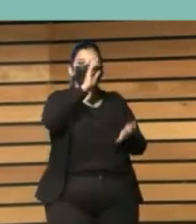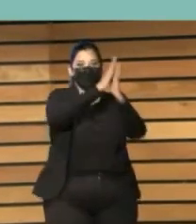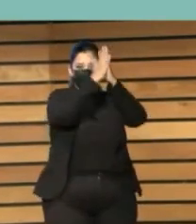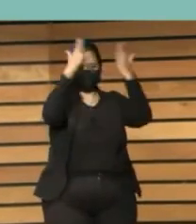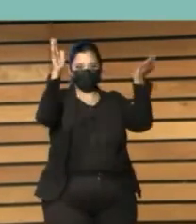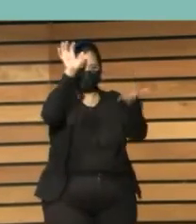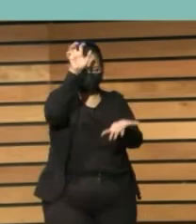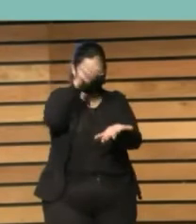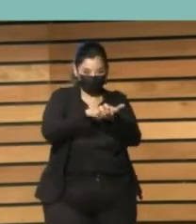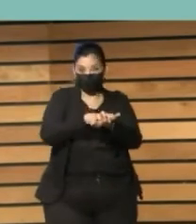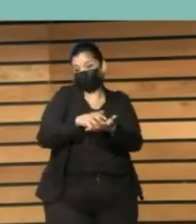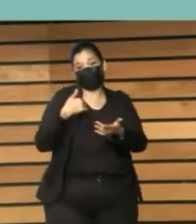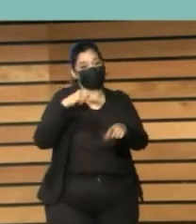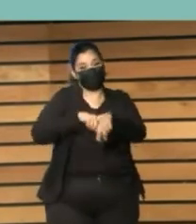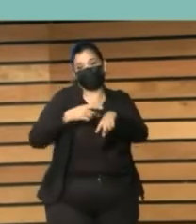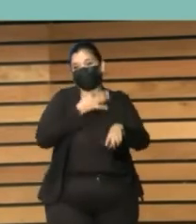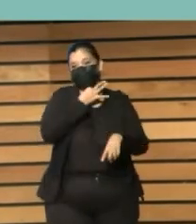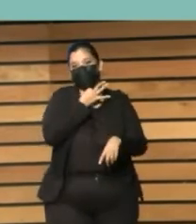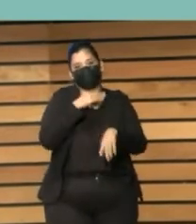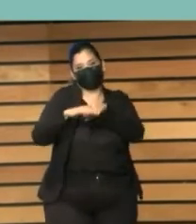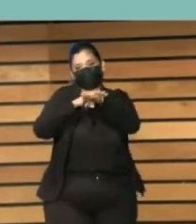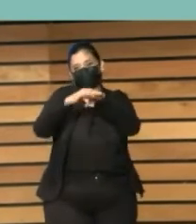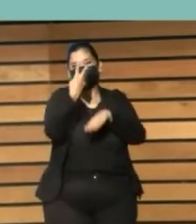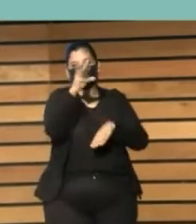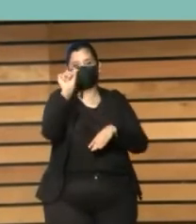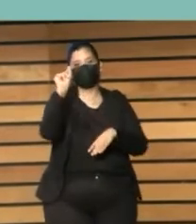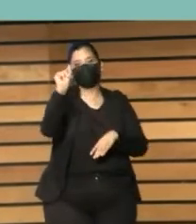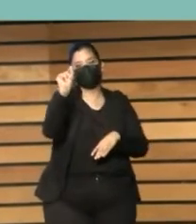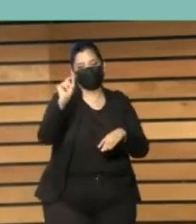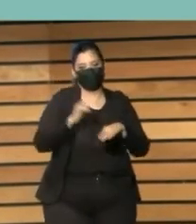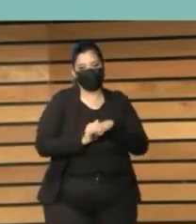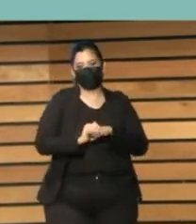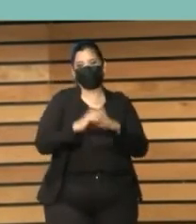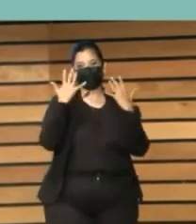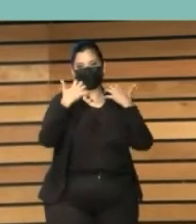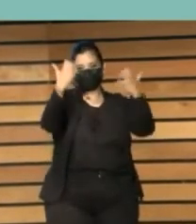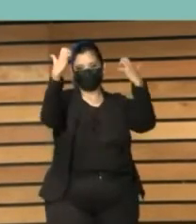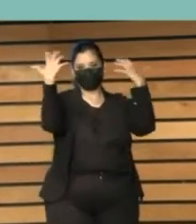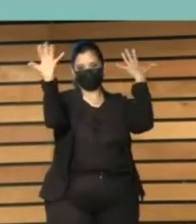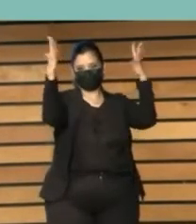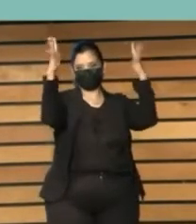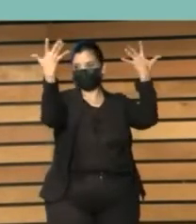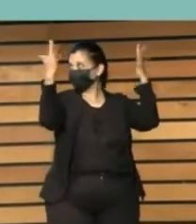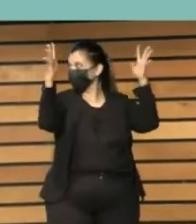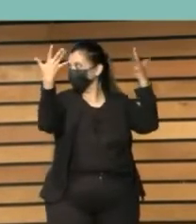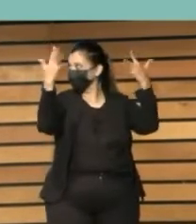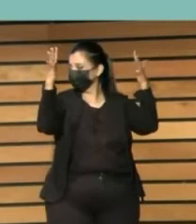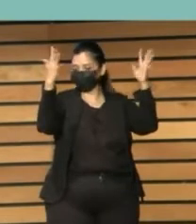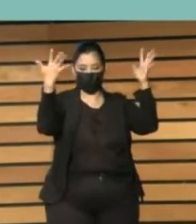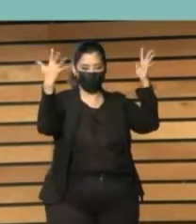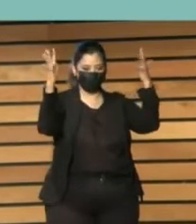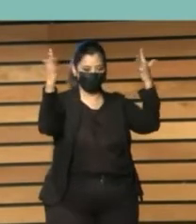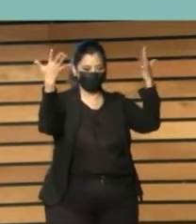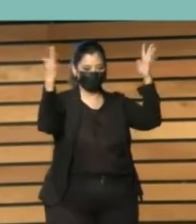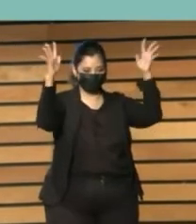tus tentáculos. Busca alianzas estratégicas. Amarra tus tentáculos. Muchas gracias.